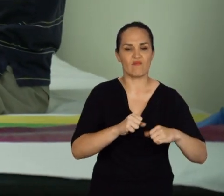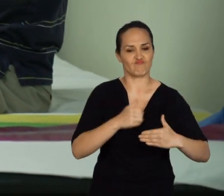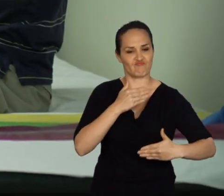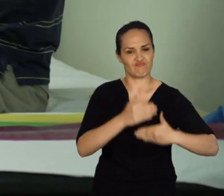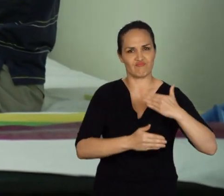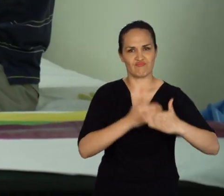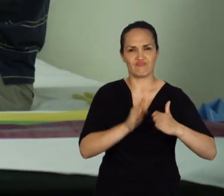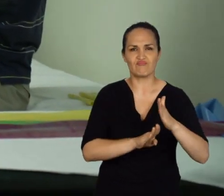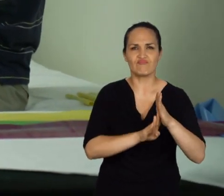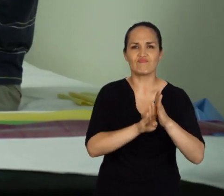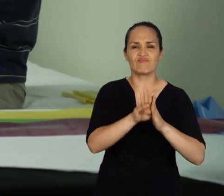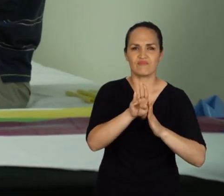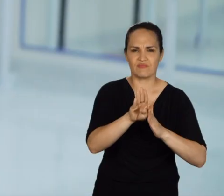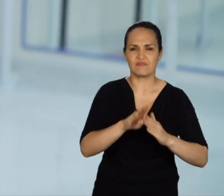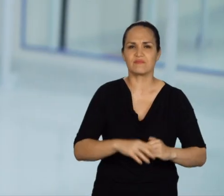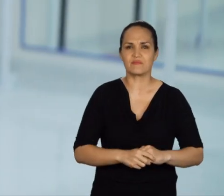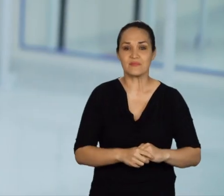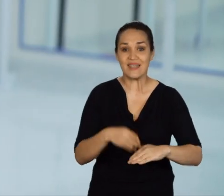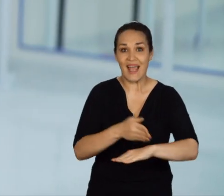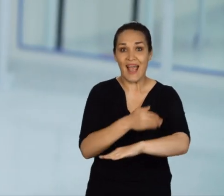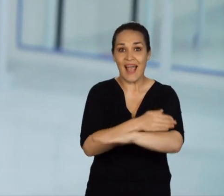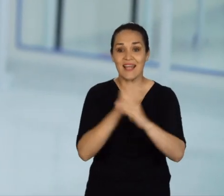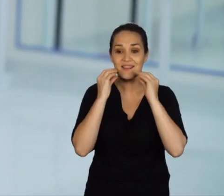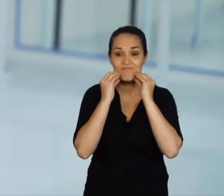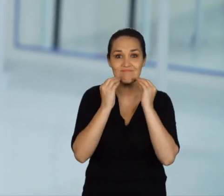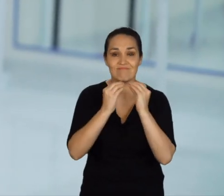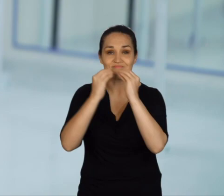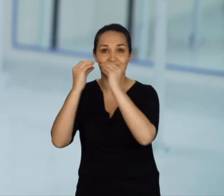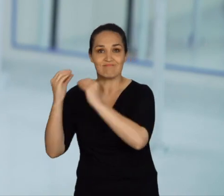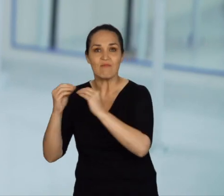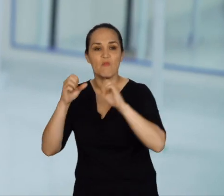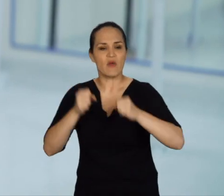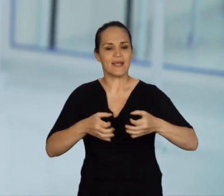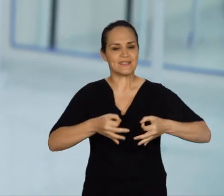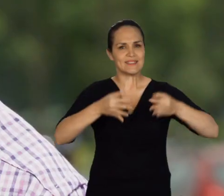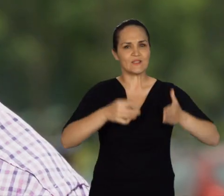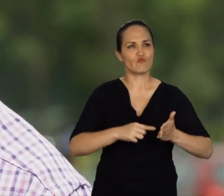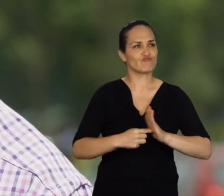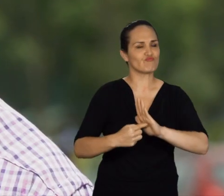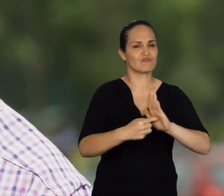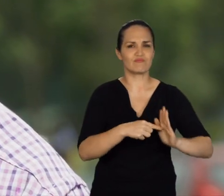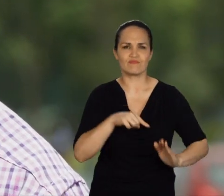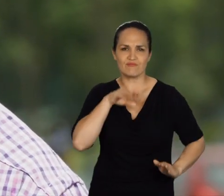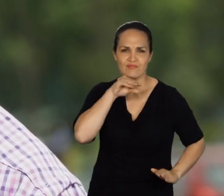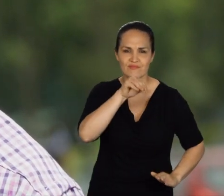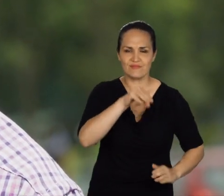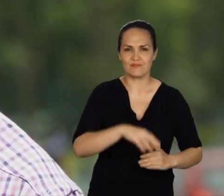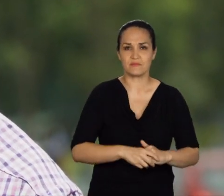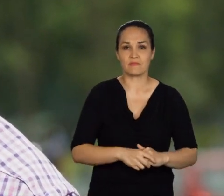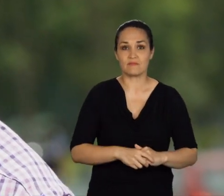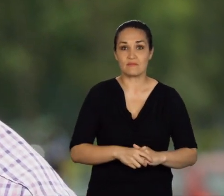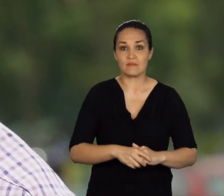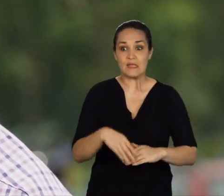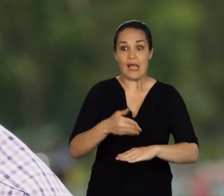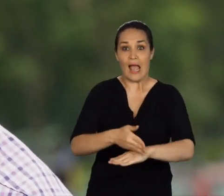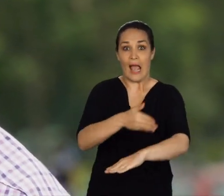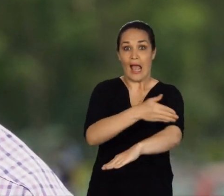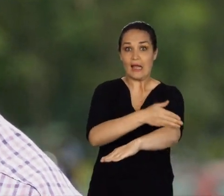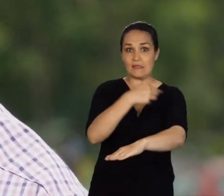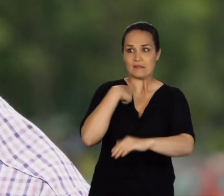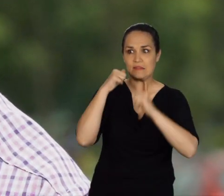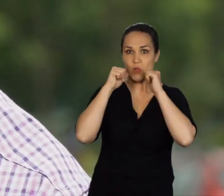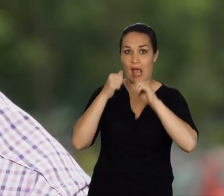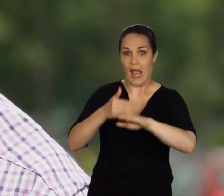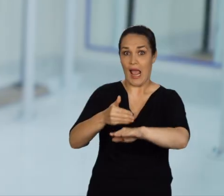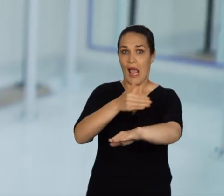nuevamente sus estructuras, a pesar de que tiene esa tracheostomía y se alimenta por la boca con seguridad. Inclusive, antes de la cirugía, los médicos tenían